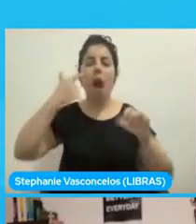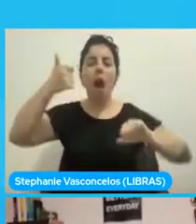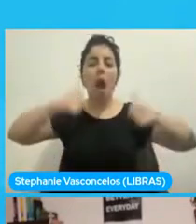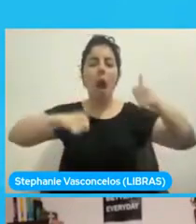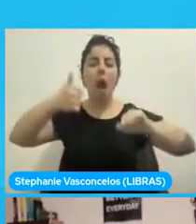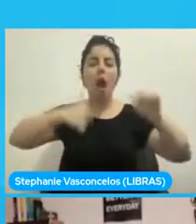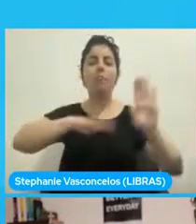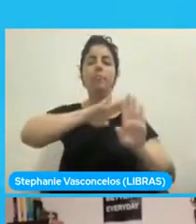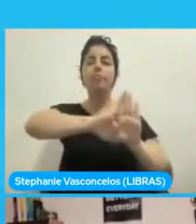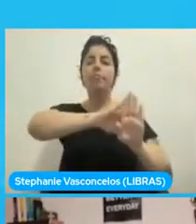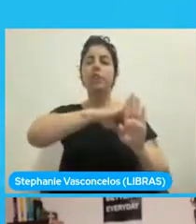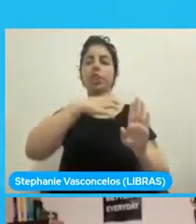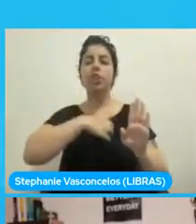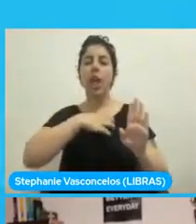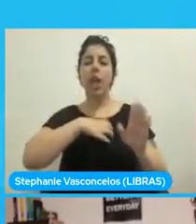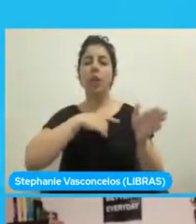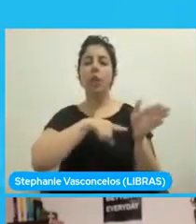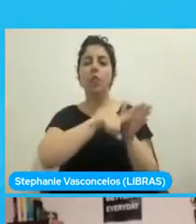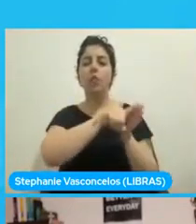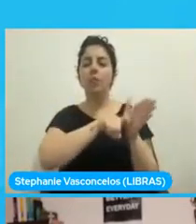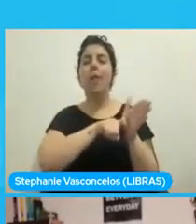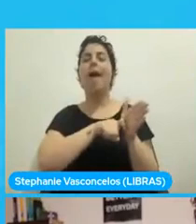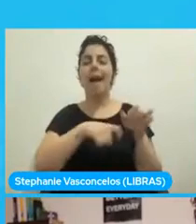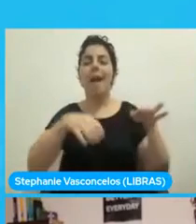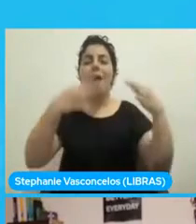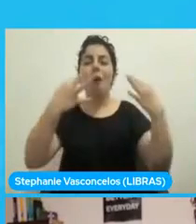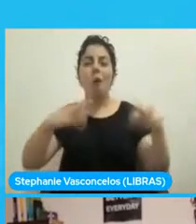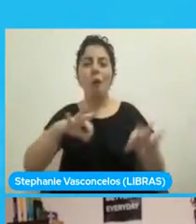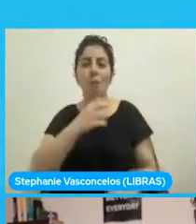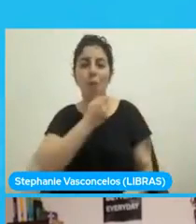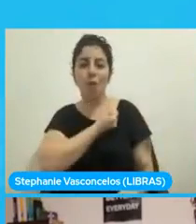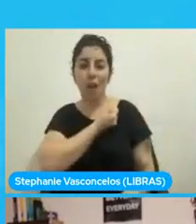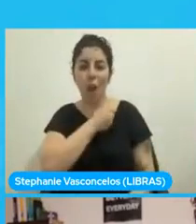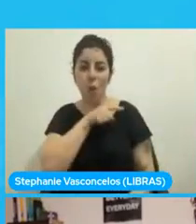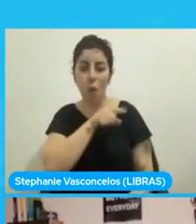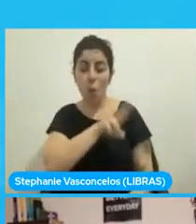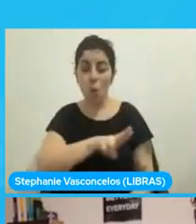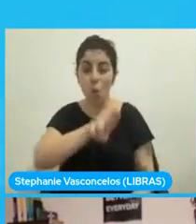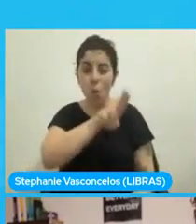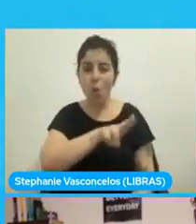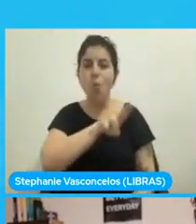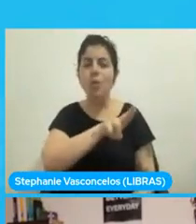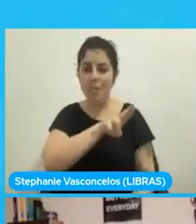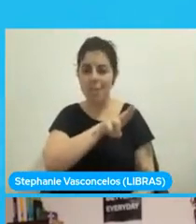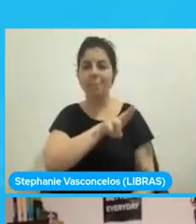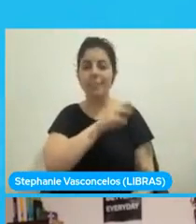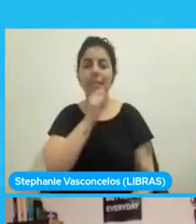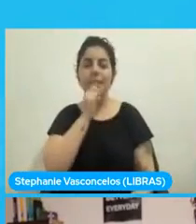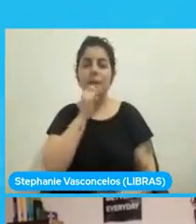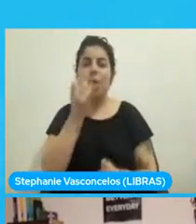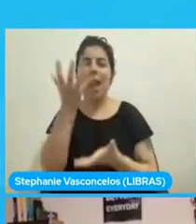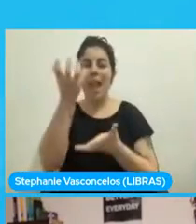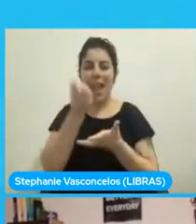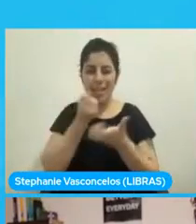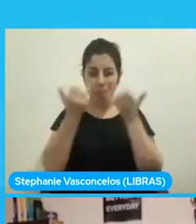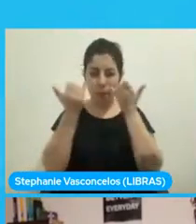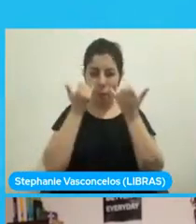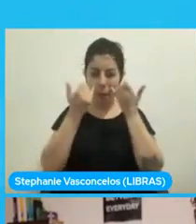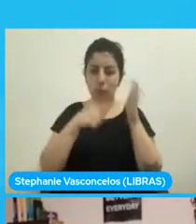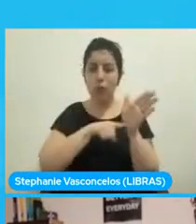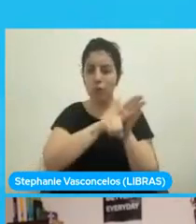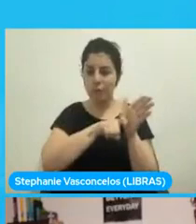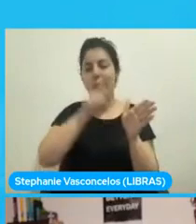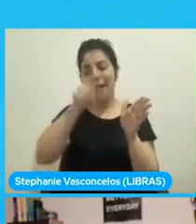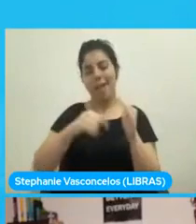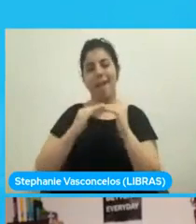y confirmó que los valores que estamos utilizando como entrada para la función son constantes.